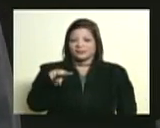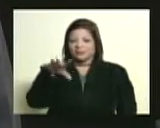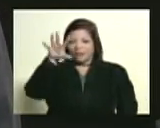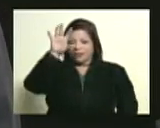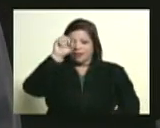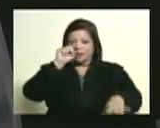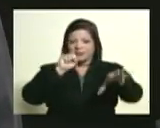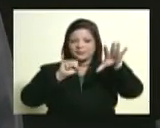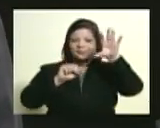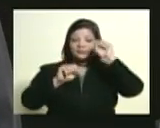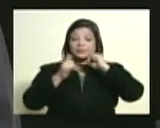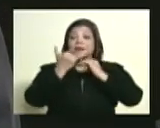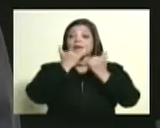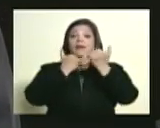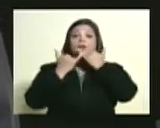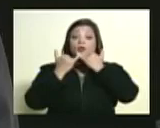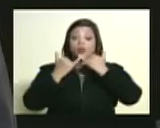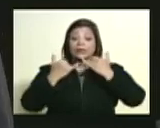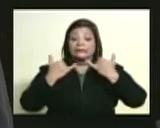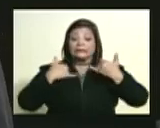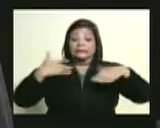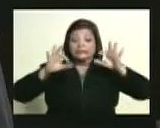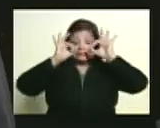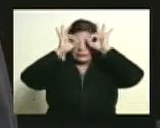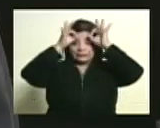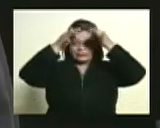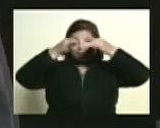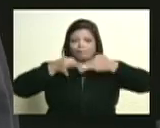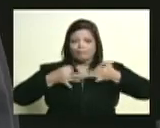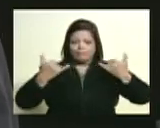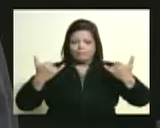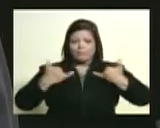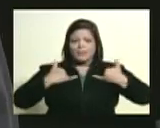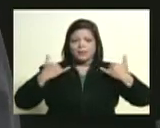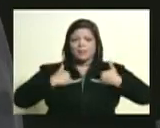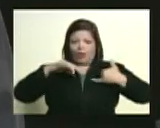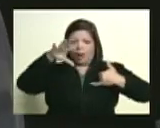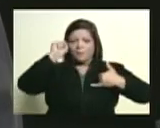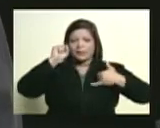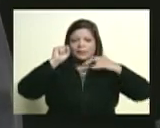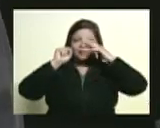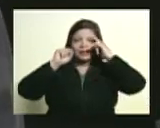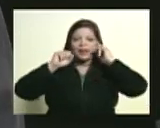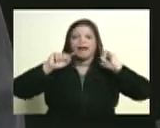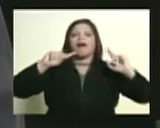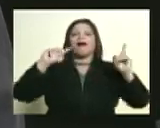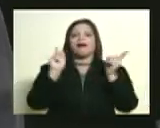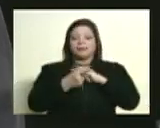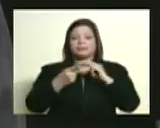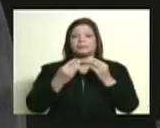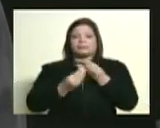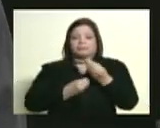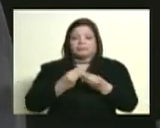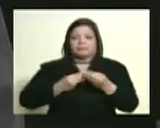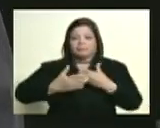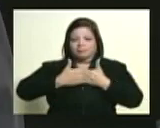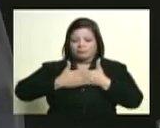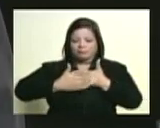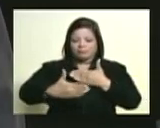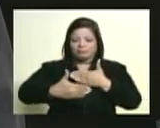aprendiendo de los errores que va cometiendo como ser humano y hace y salta de